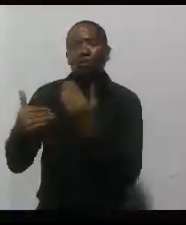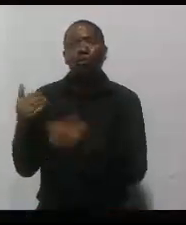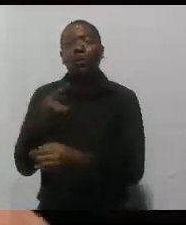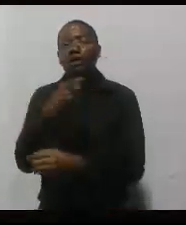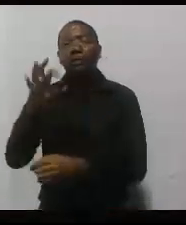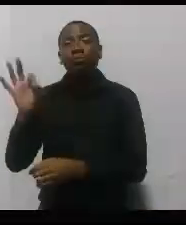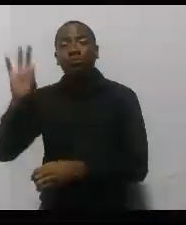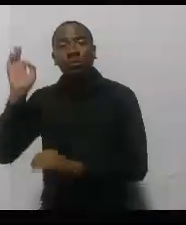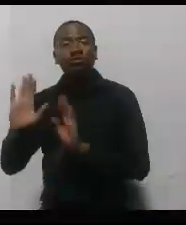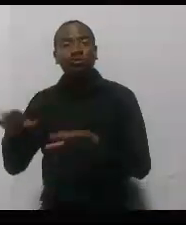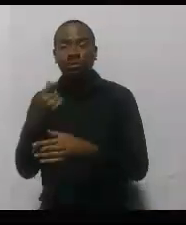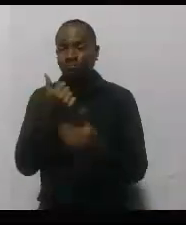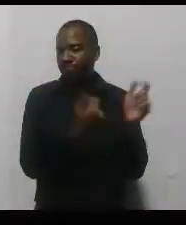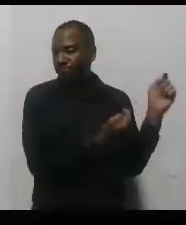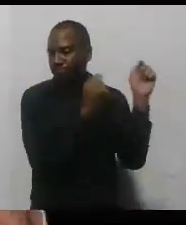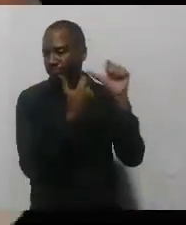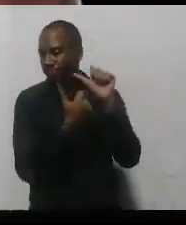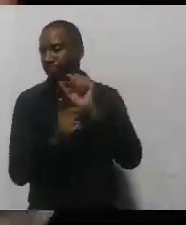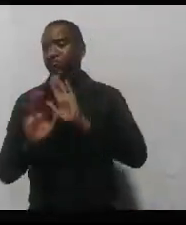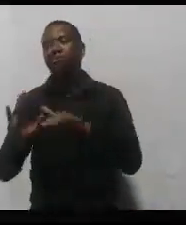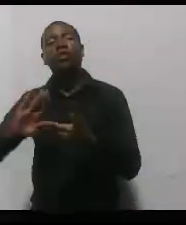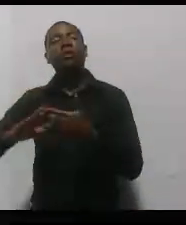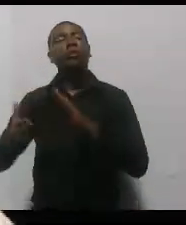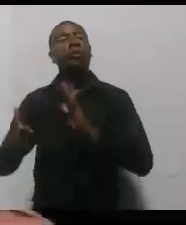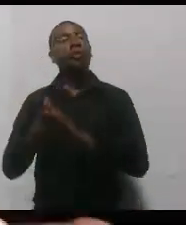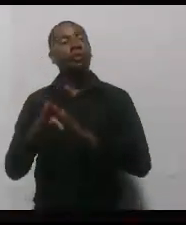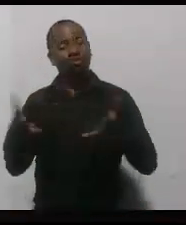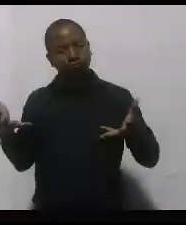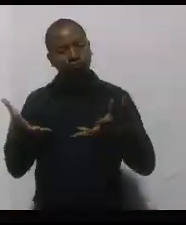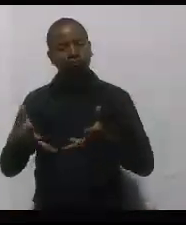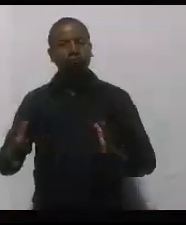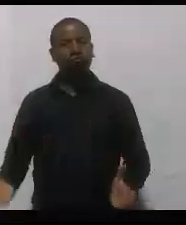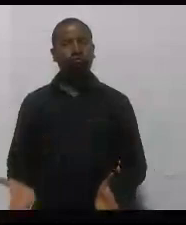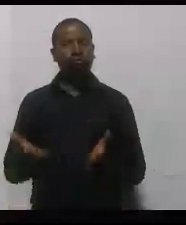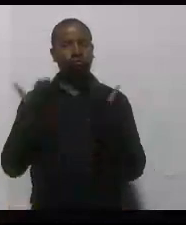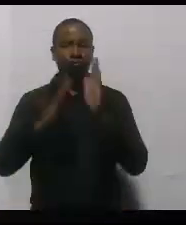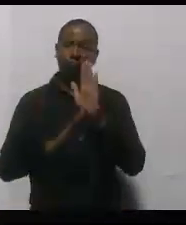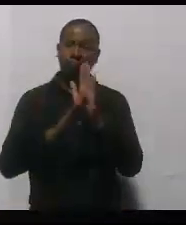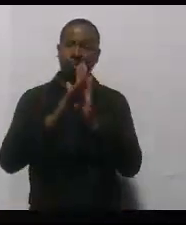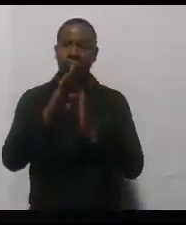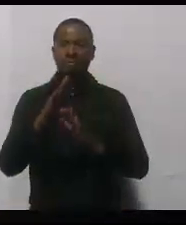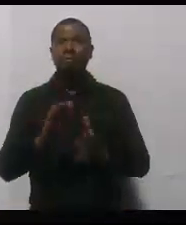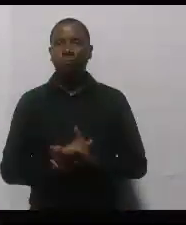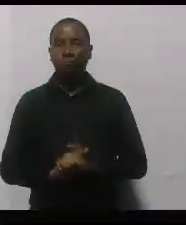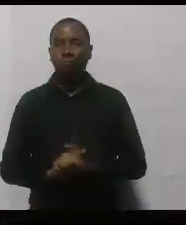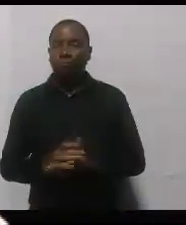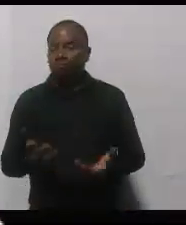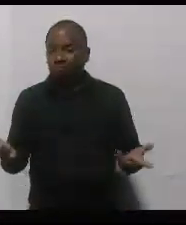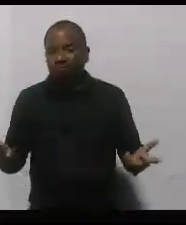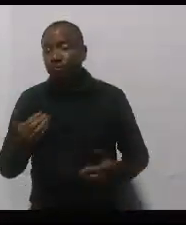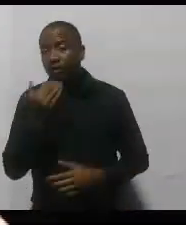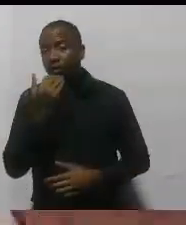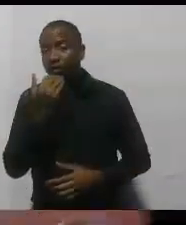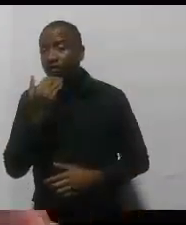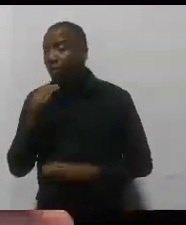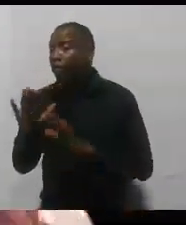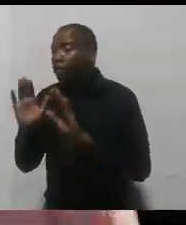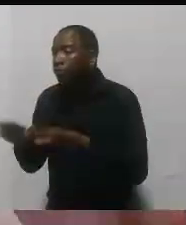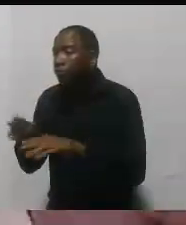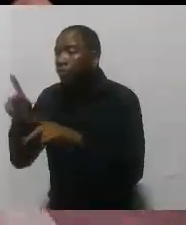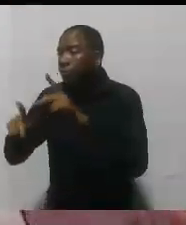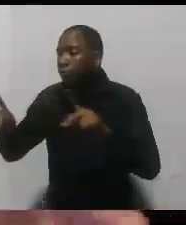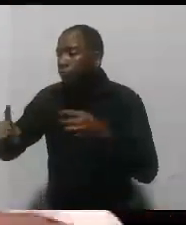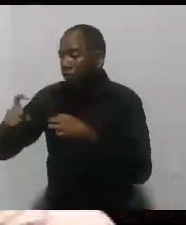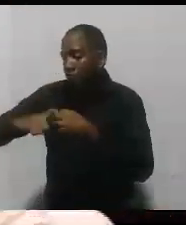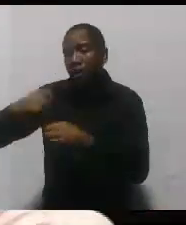misma comunidad, para que genere bienestar dentro de la misma comunidad? Porque no solo van a ser las personas que